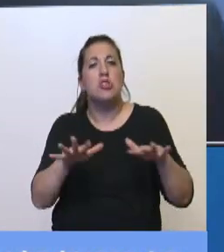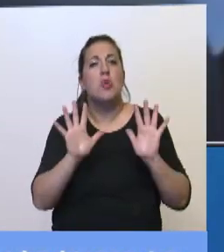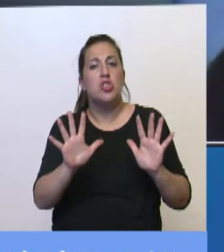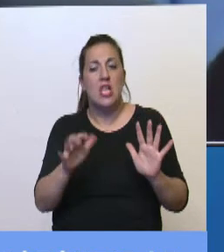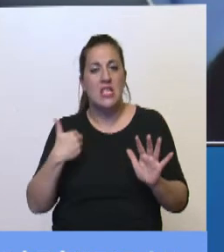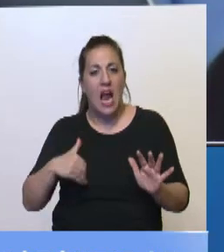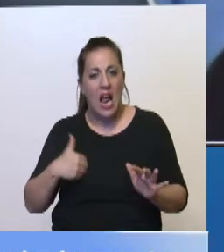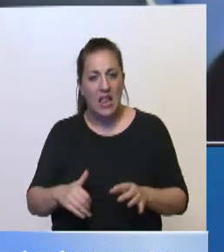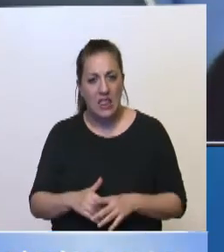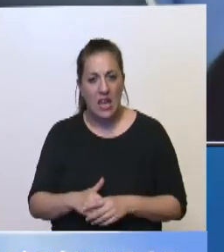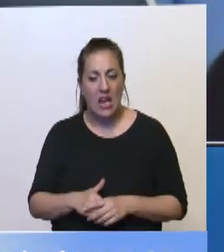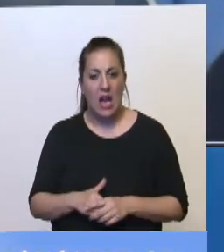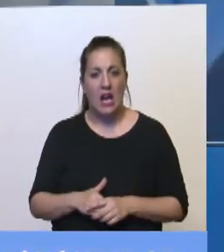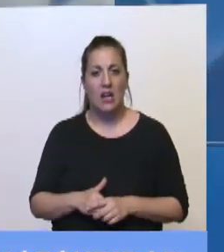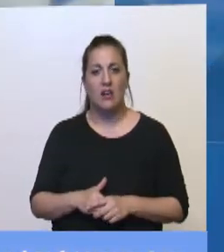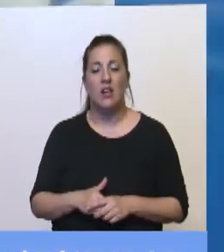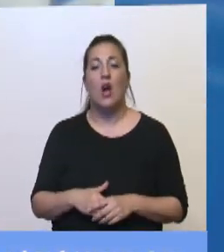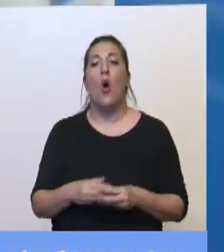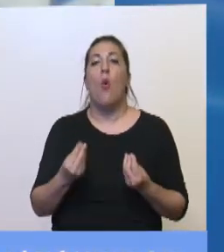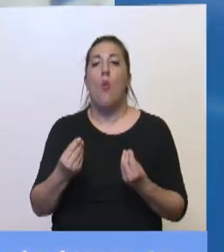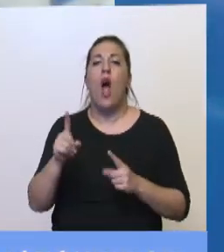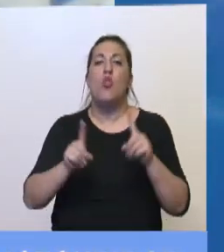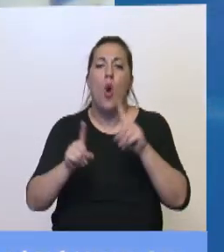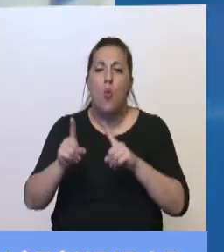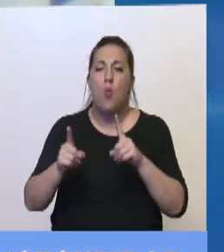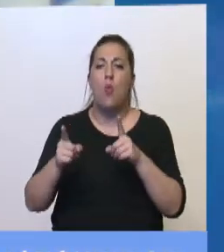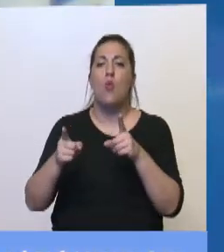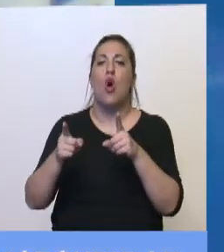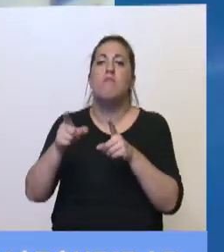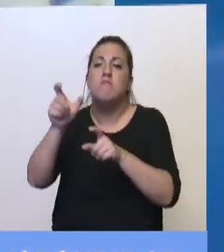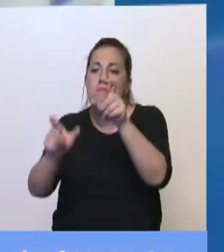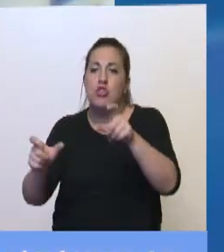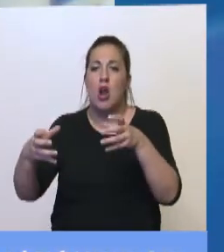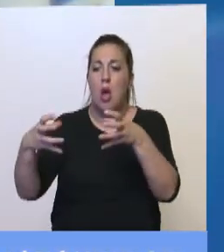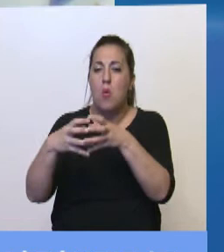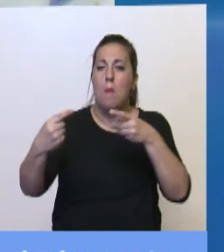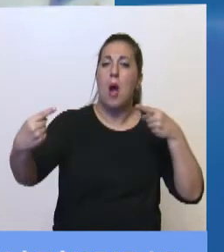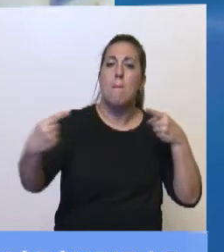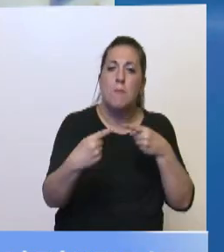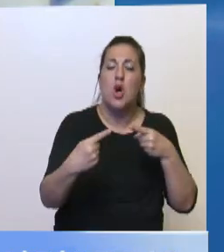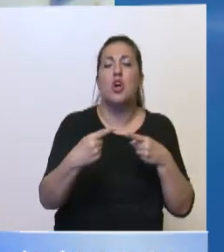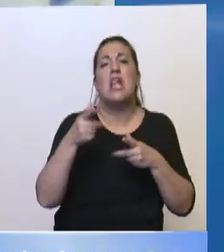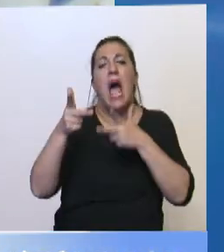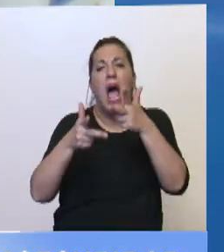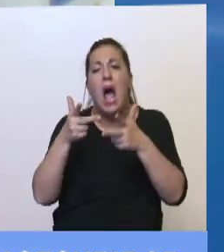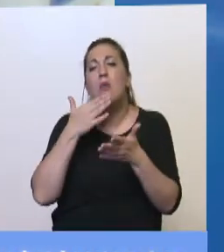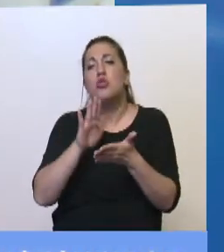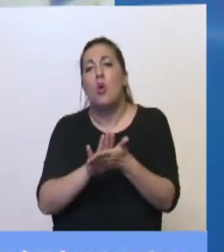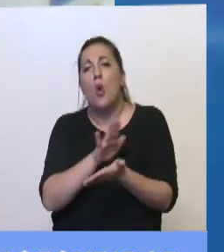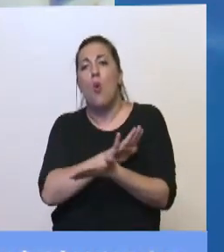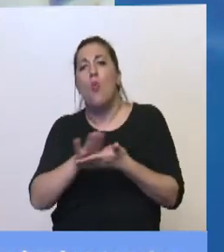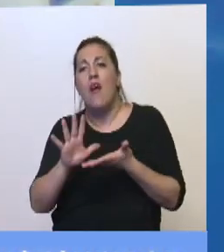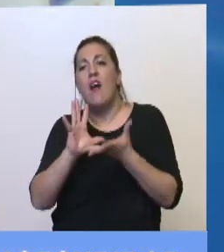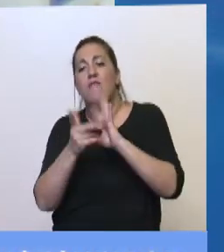cuando hoy algunos de los dirigentes opositores actuales hablan de la nueva forma, la nueva